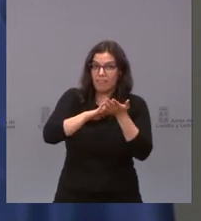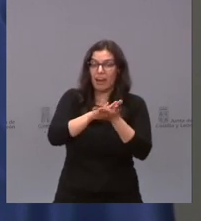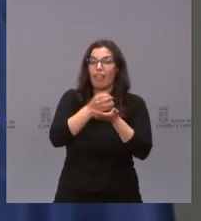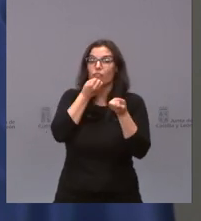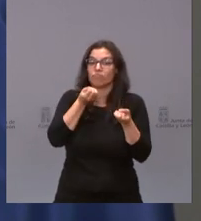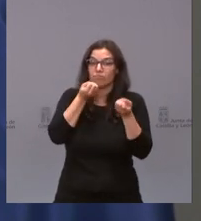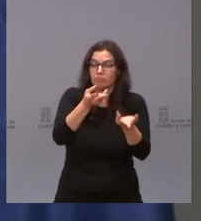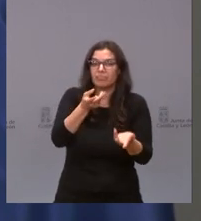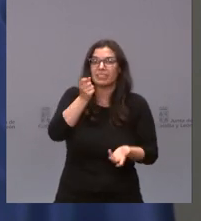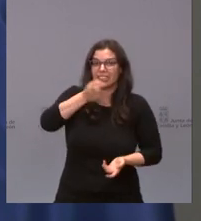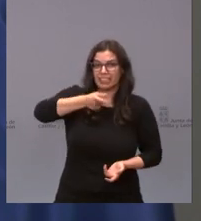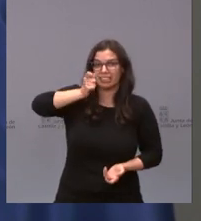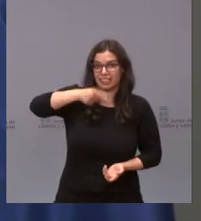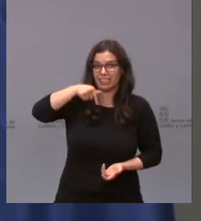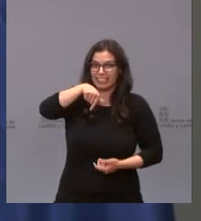reiterada.